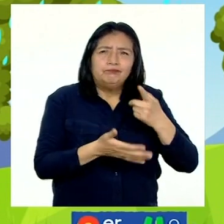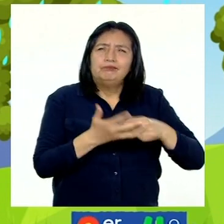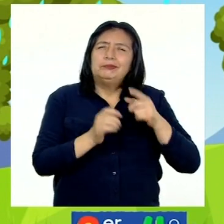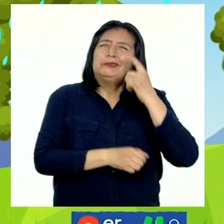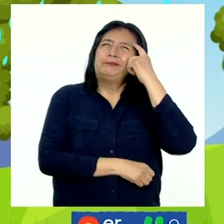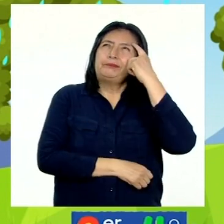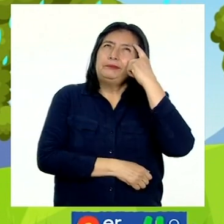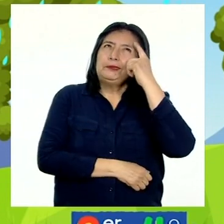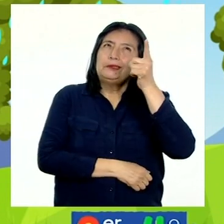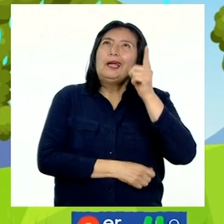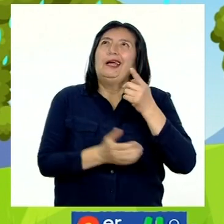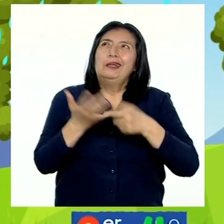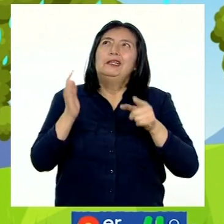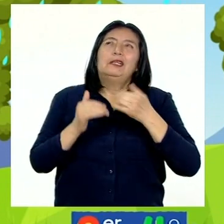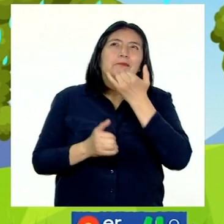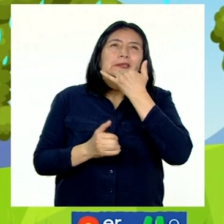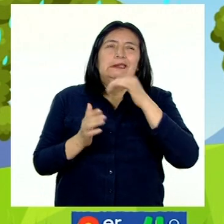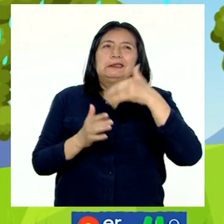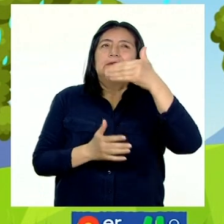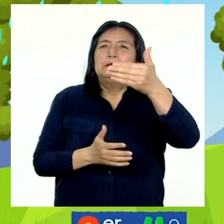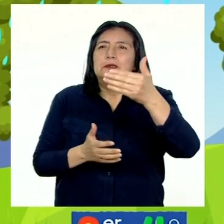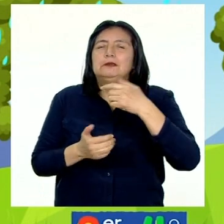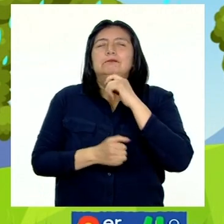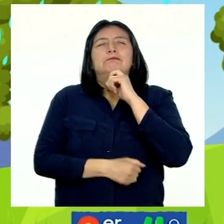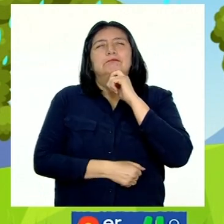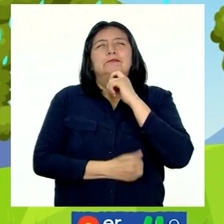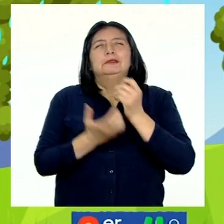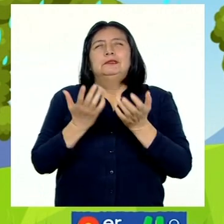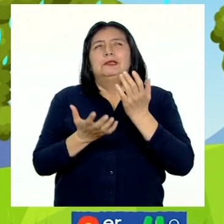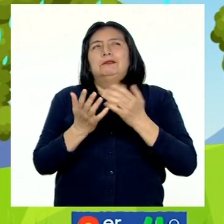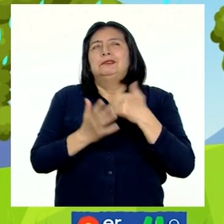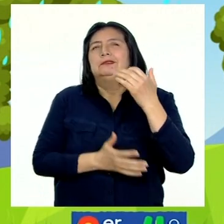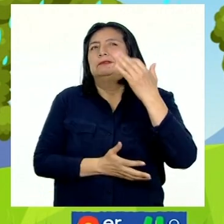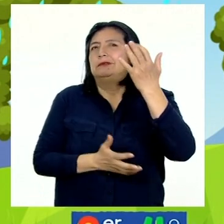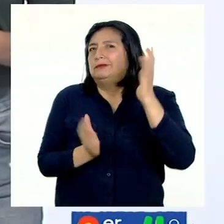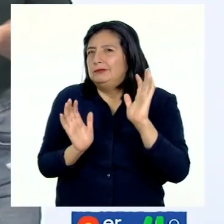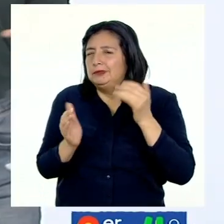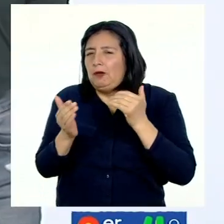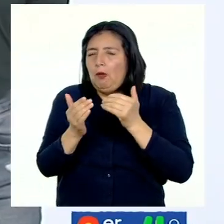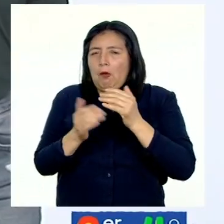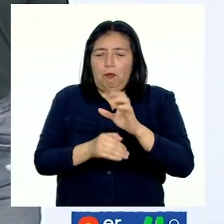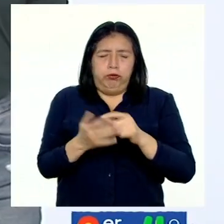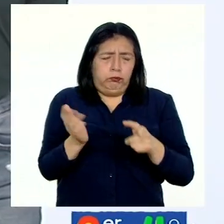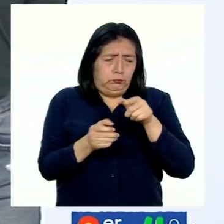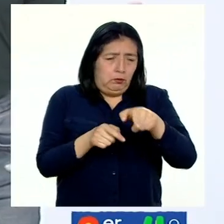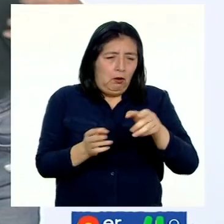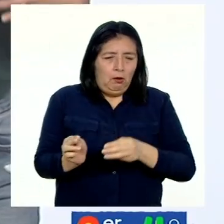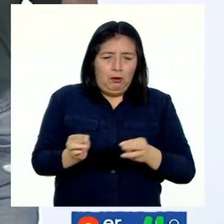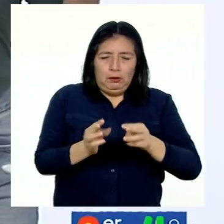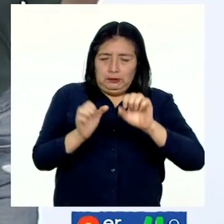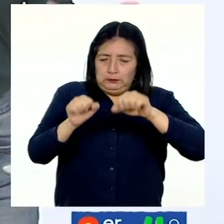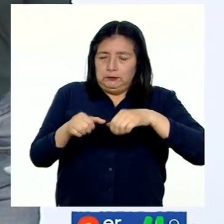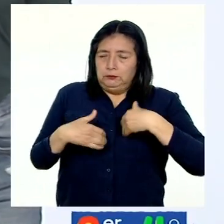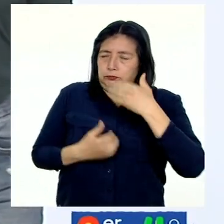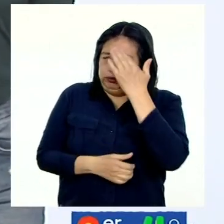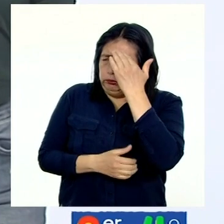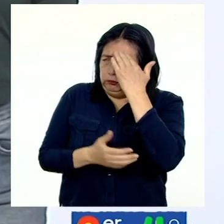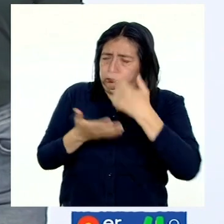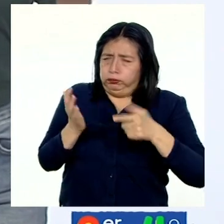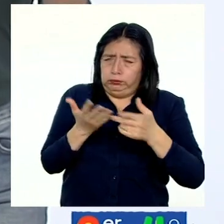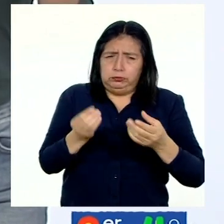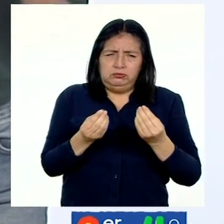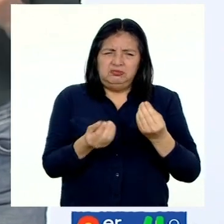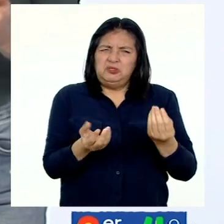predicciones y anunciaban cuál podría ser el tiempo en un futuro cercano. De esta forma, podían prever las